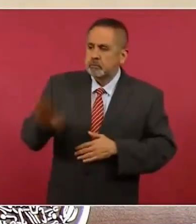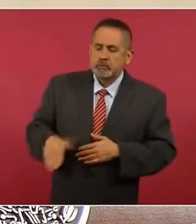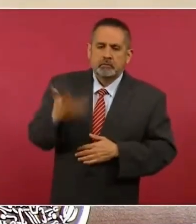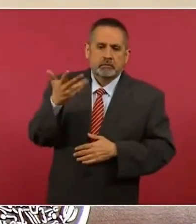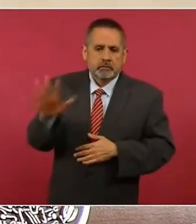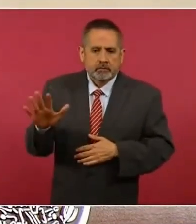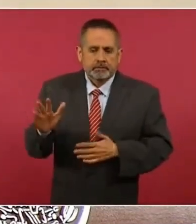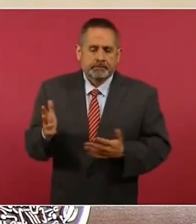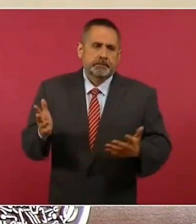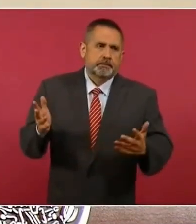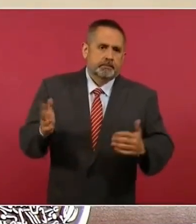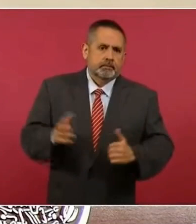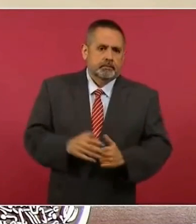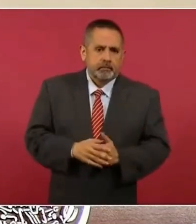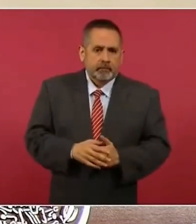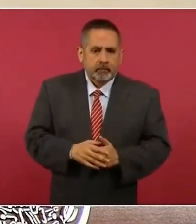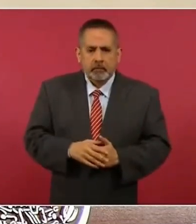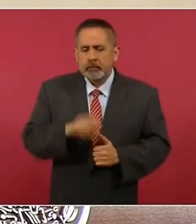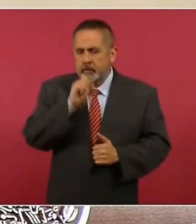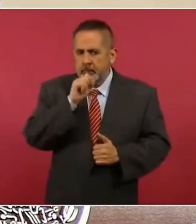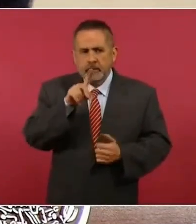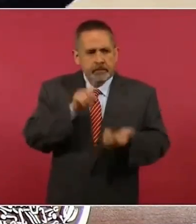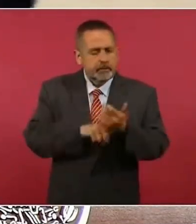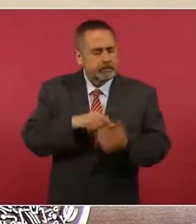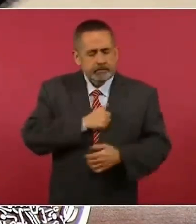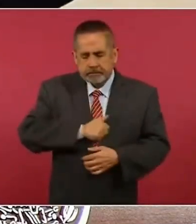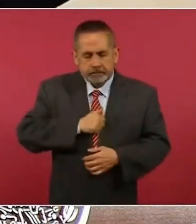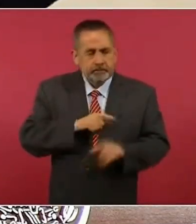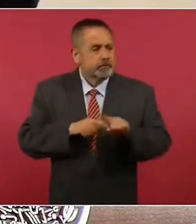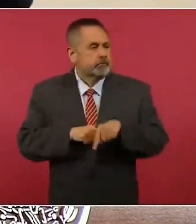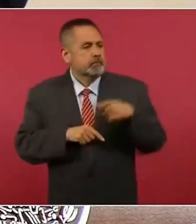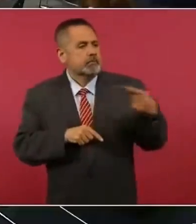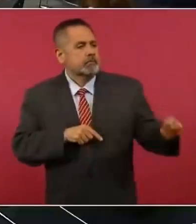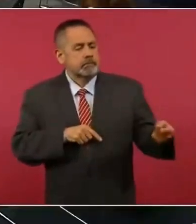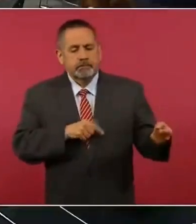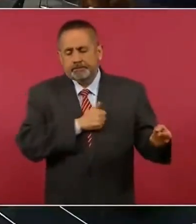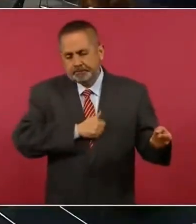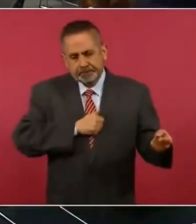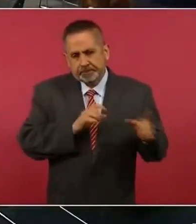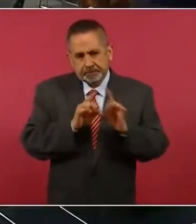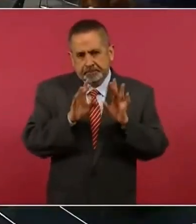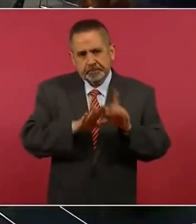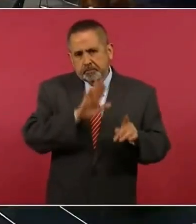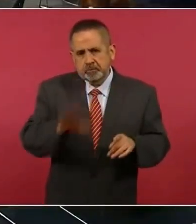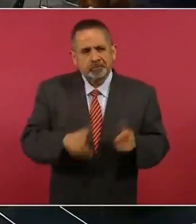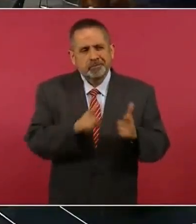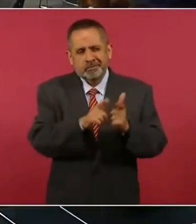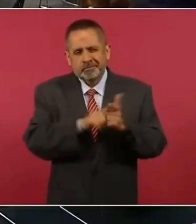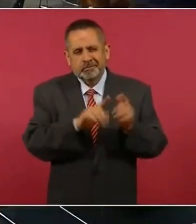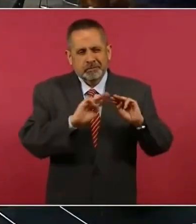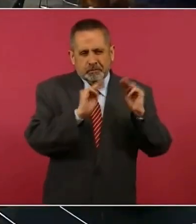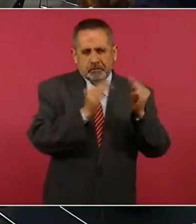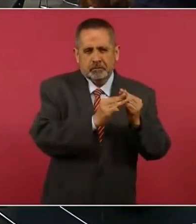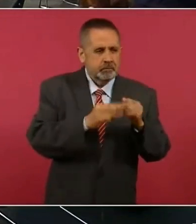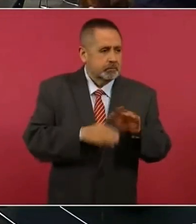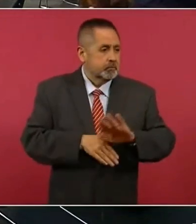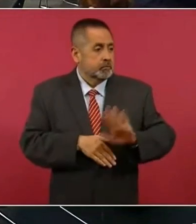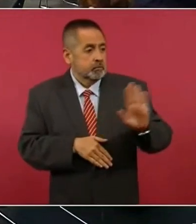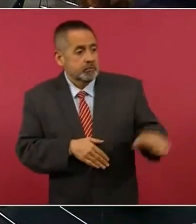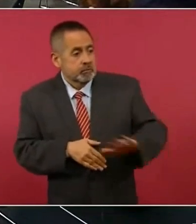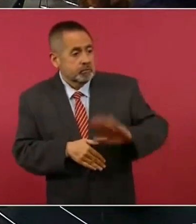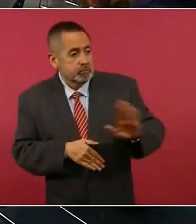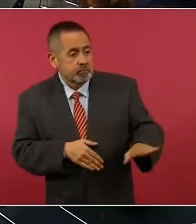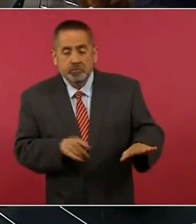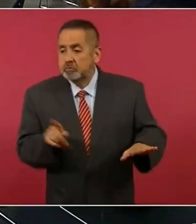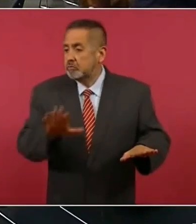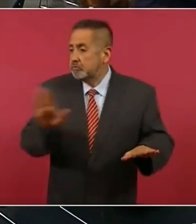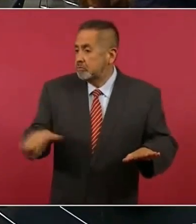hubo también lamentablemente pérdida de vida del grupo dedicado